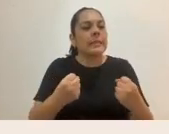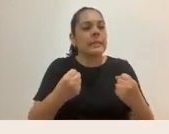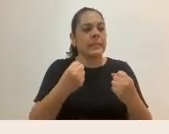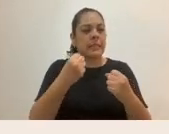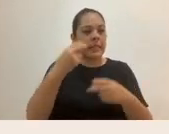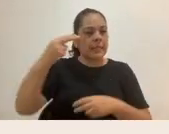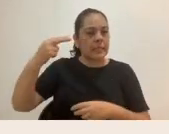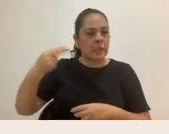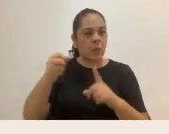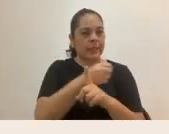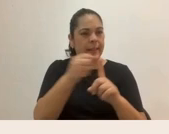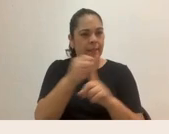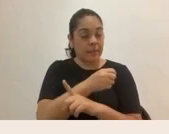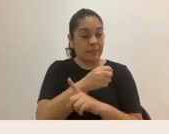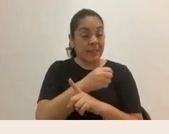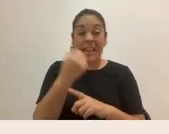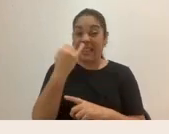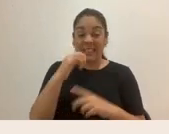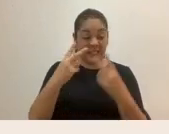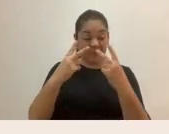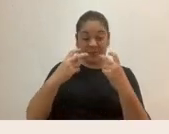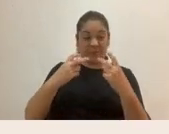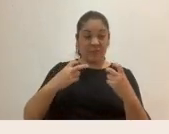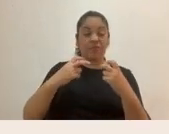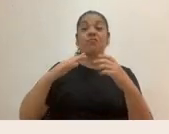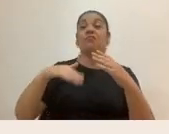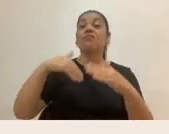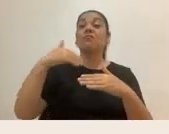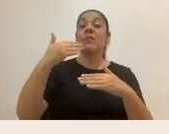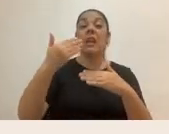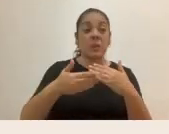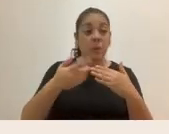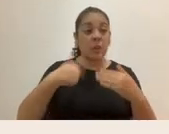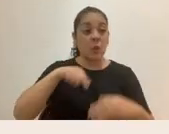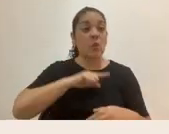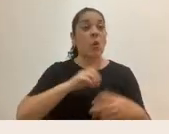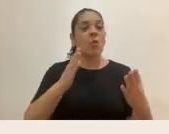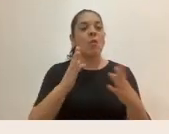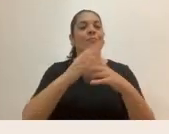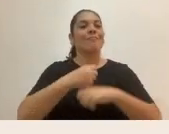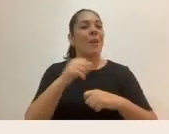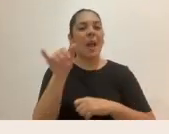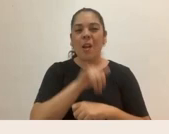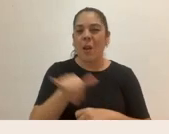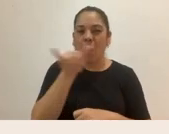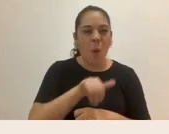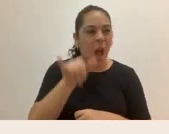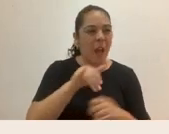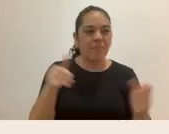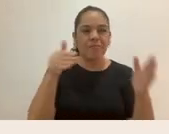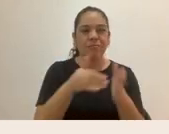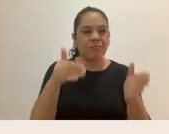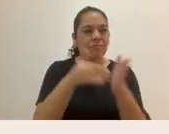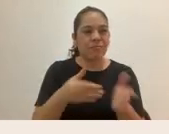podemos fácilmente reproducir o generar acciones que reproduzcan relaciones de